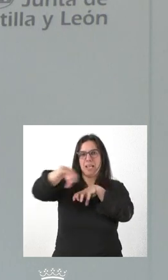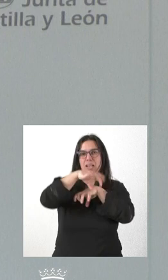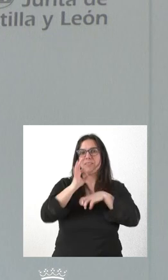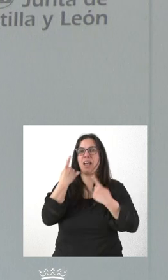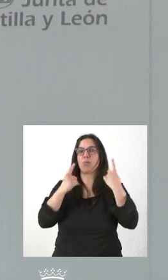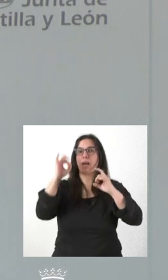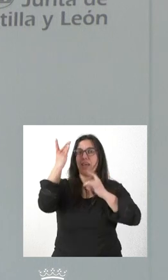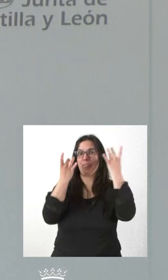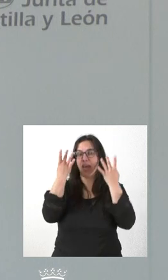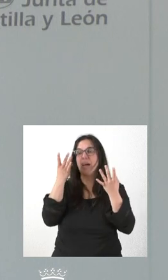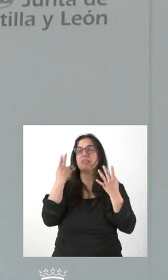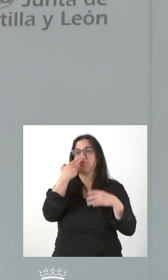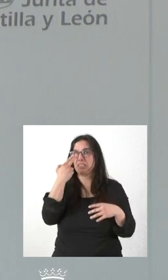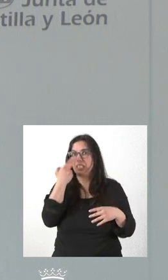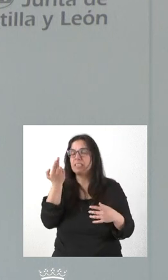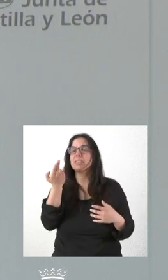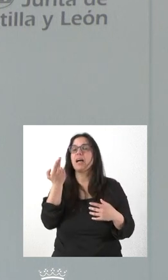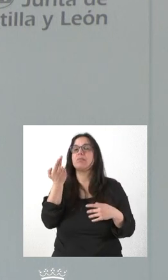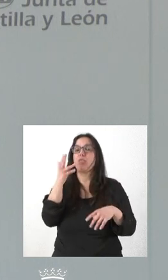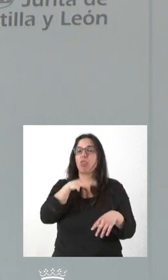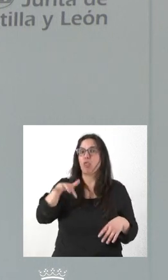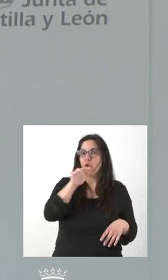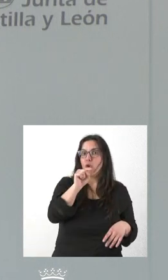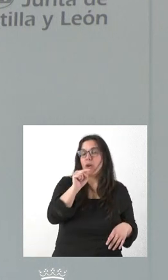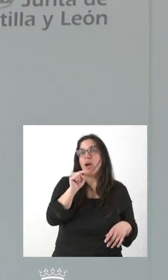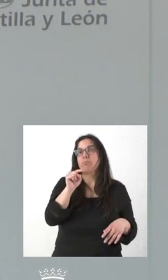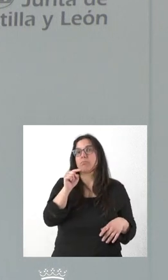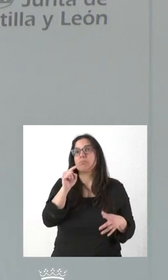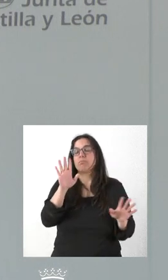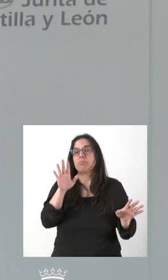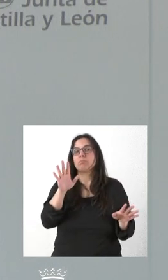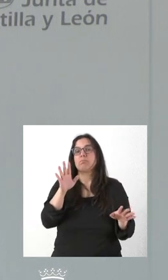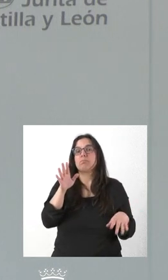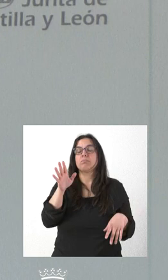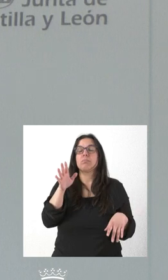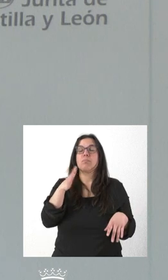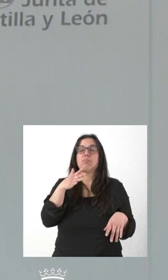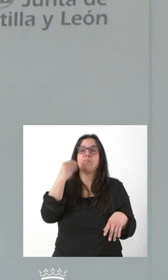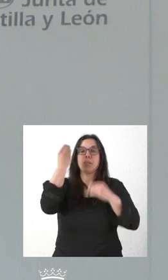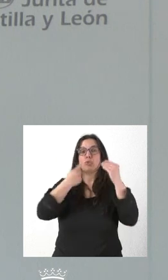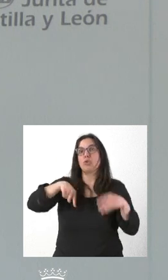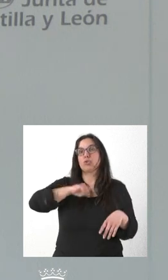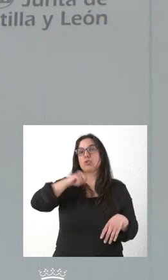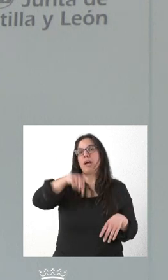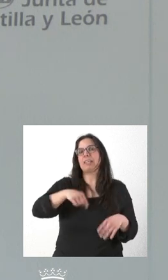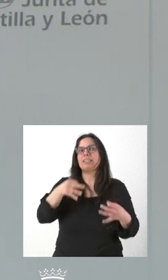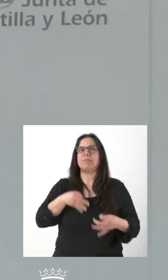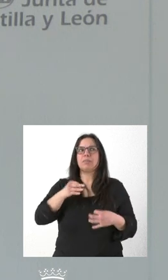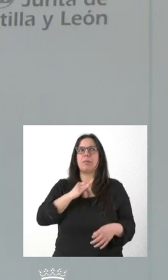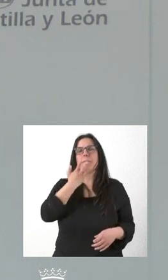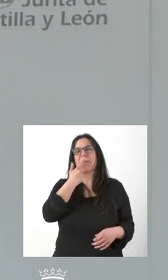que están interesadas en su ubicación. Me dicen, ¿me puede dar alguna pista? Yo creo que siempre hemos actuado aquí por la vía de la prudencia